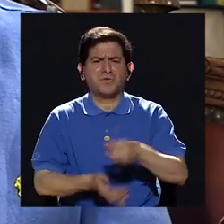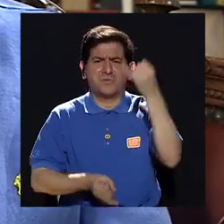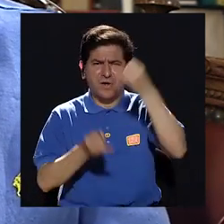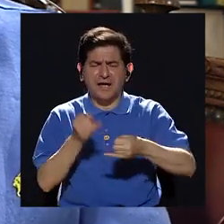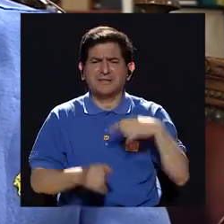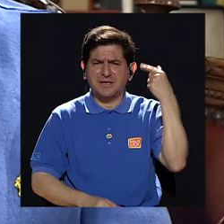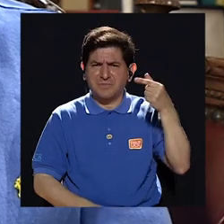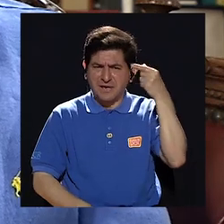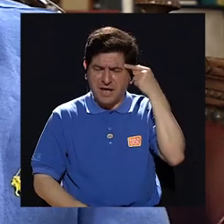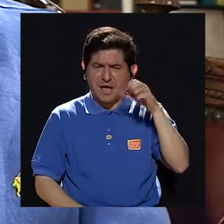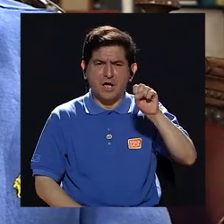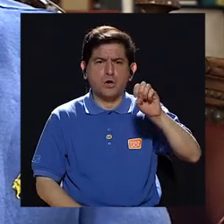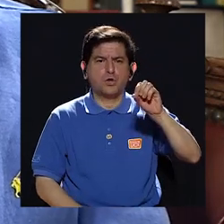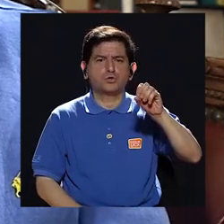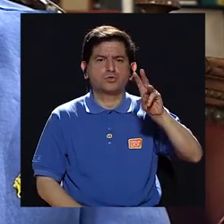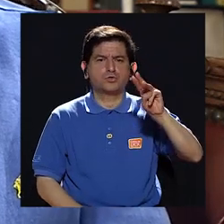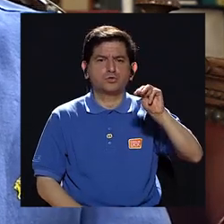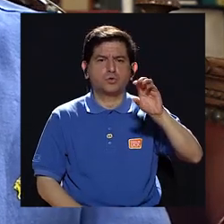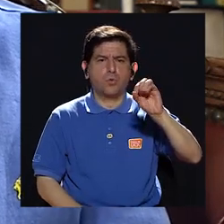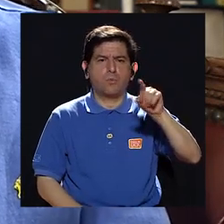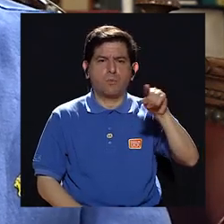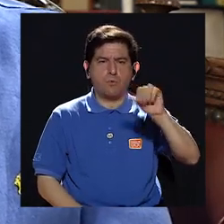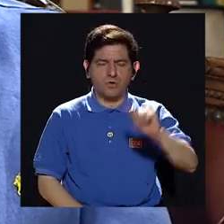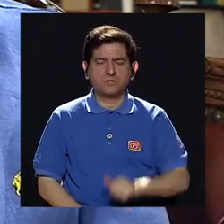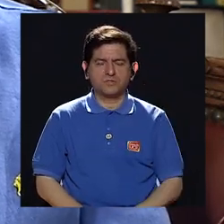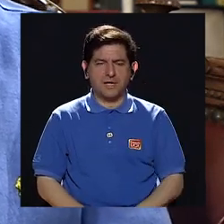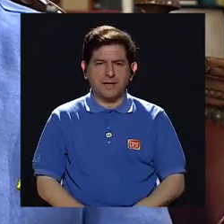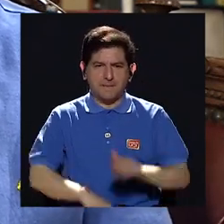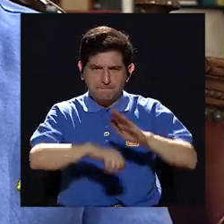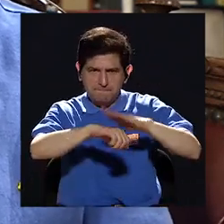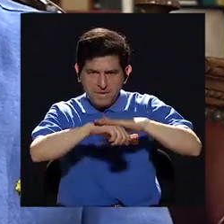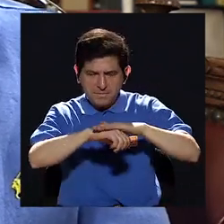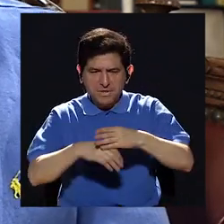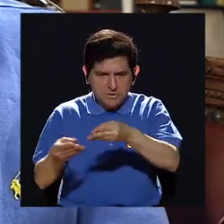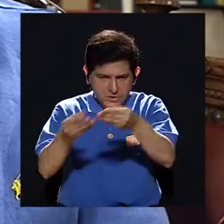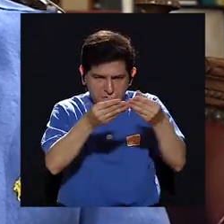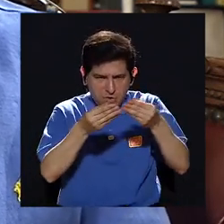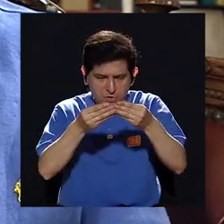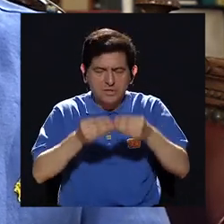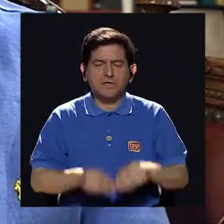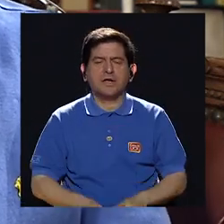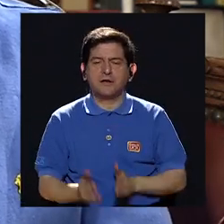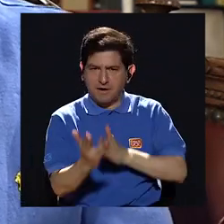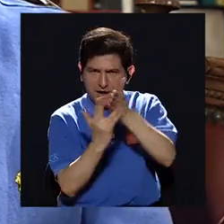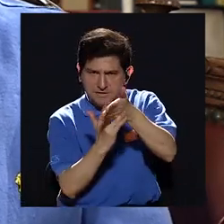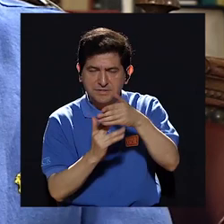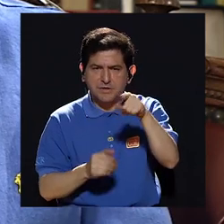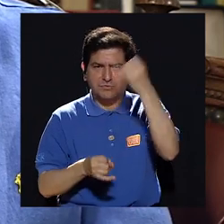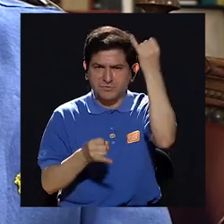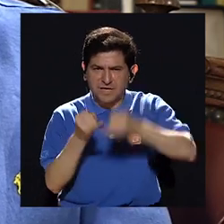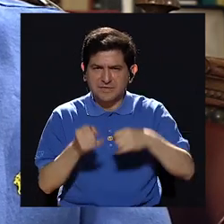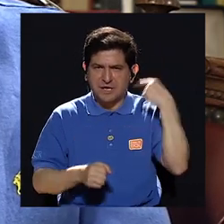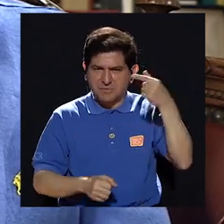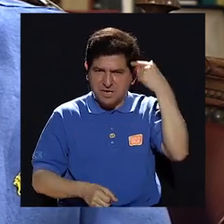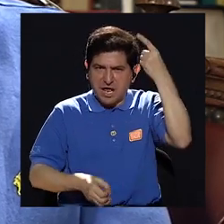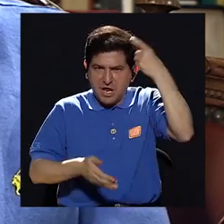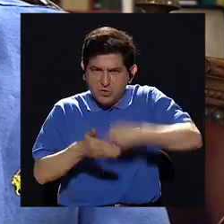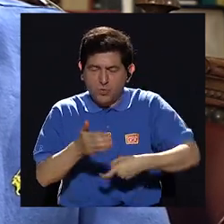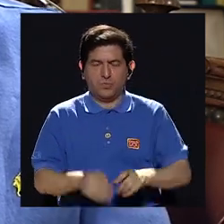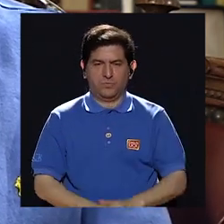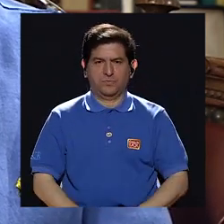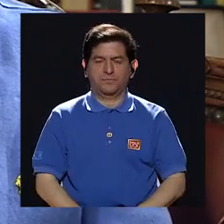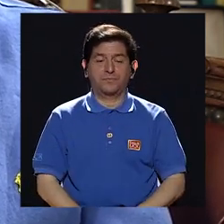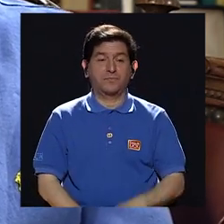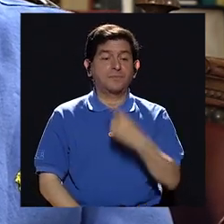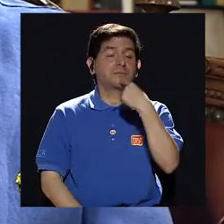Somoza y te prestó el territorio para que acabaras con esa dinastía y él me dice bueno